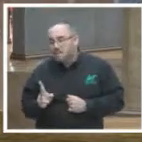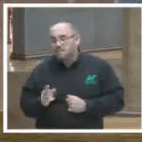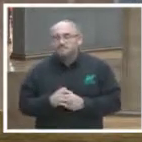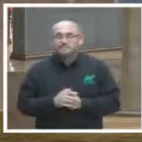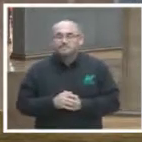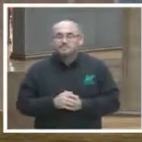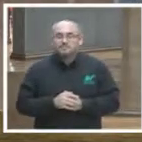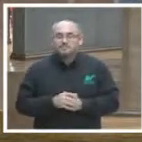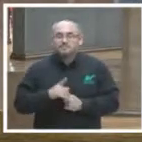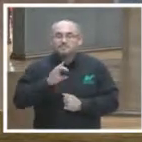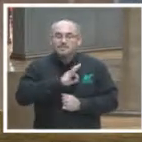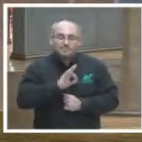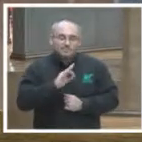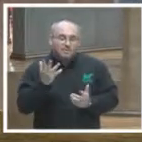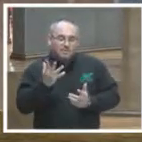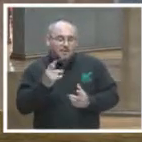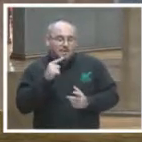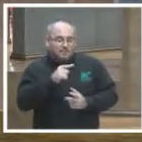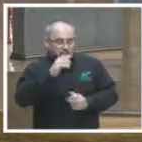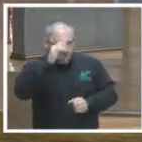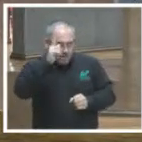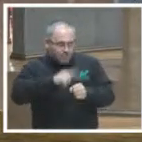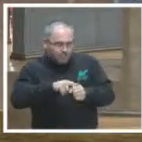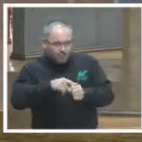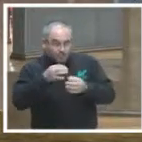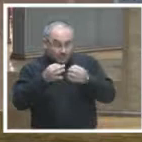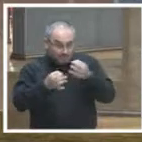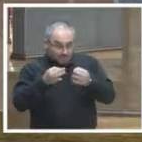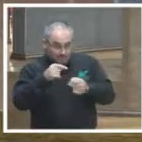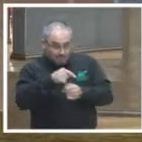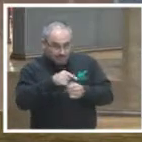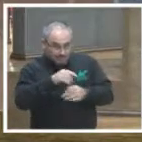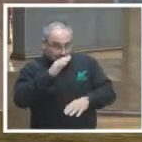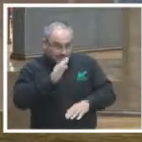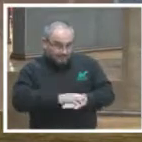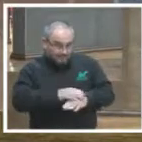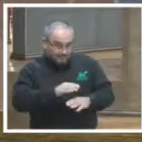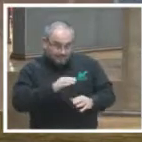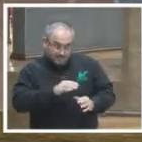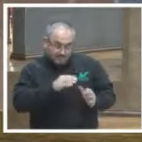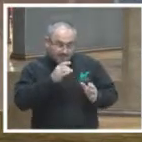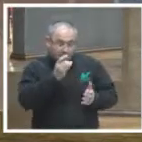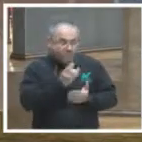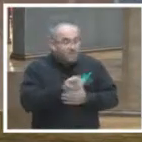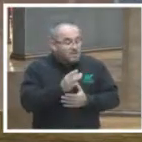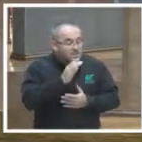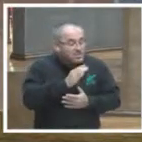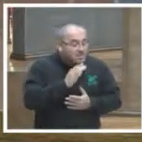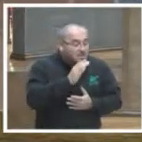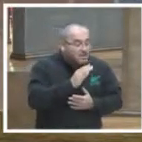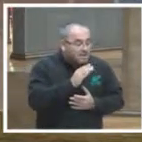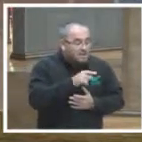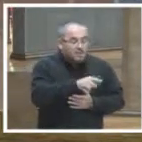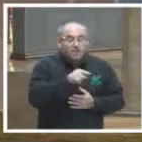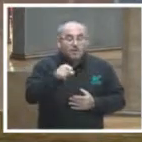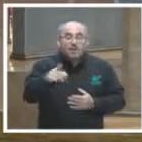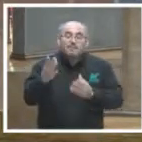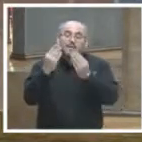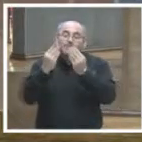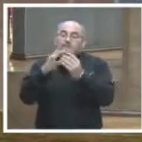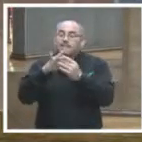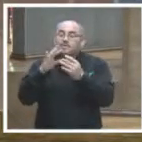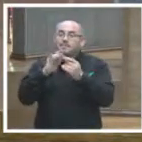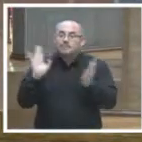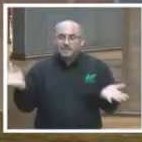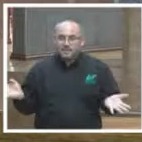pues la construcción de una cultura jurídica pues va más allá de solamente esos operadores del derecho